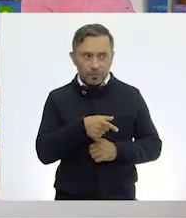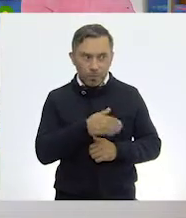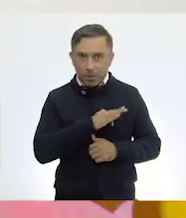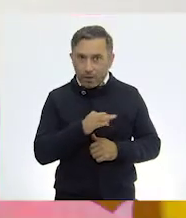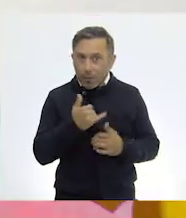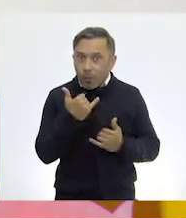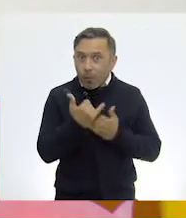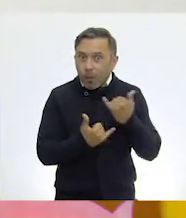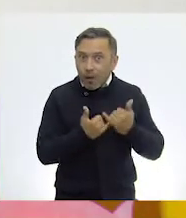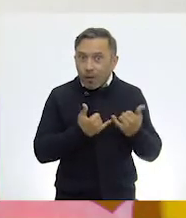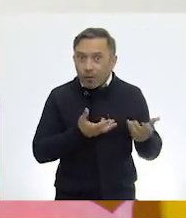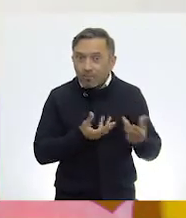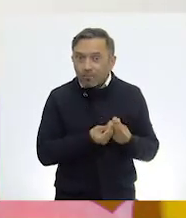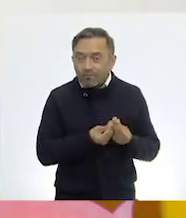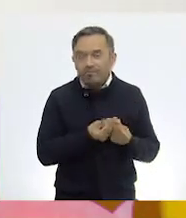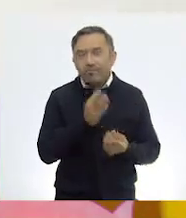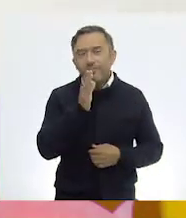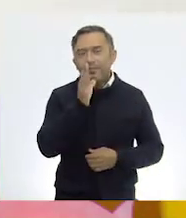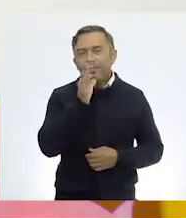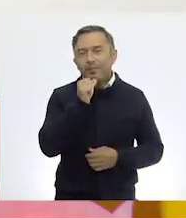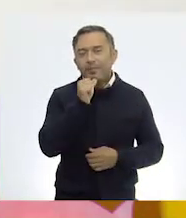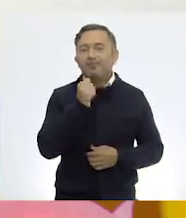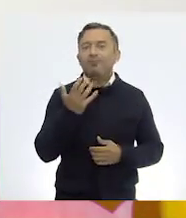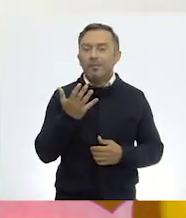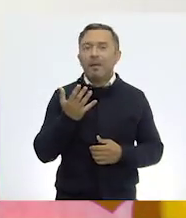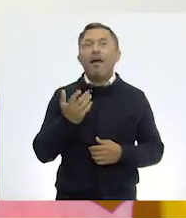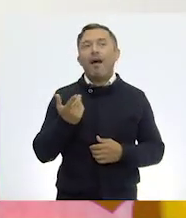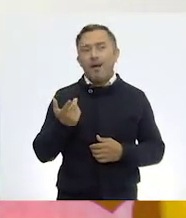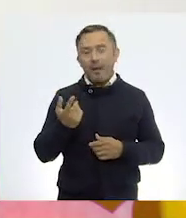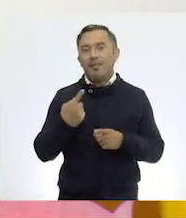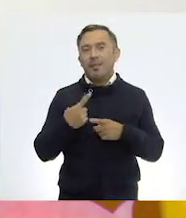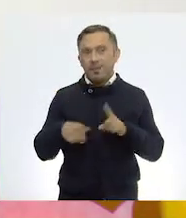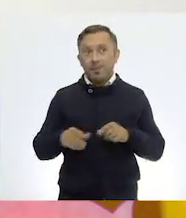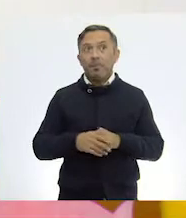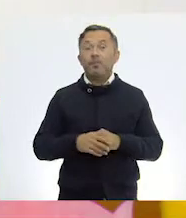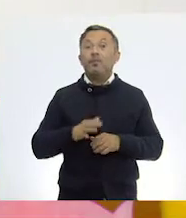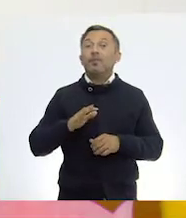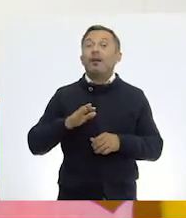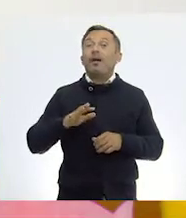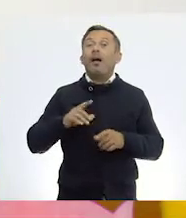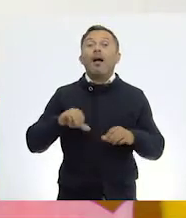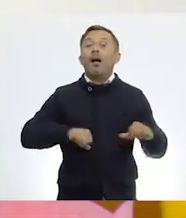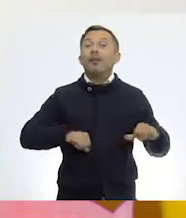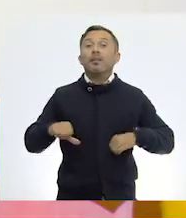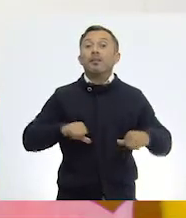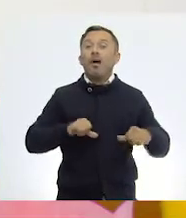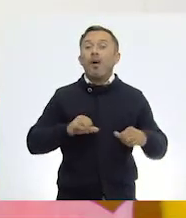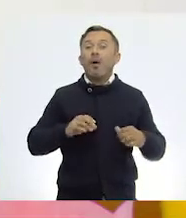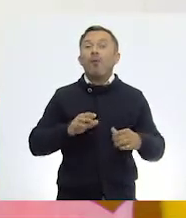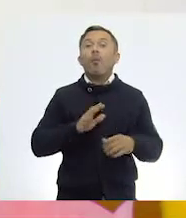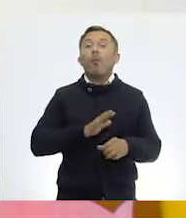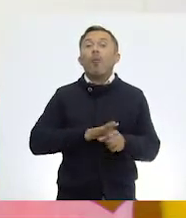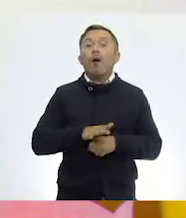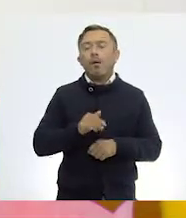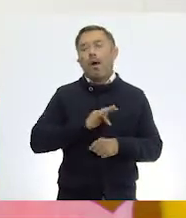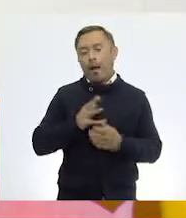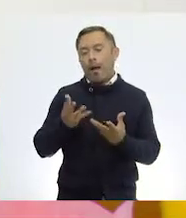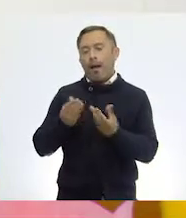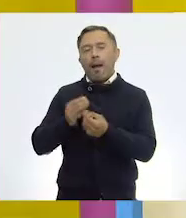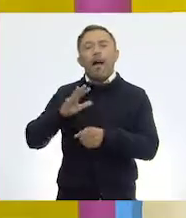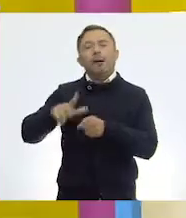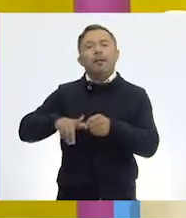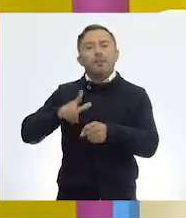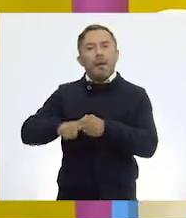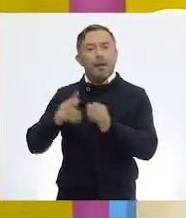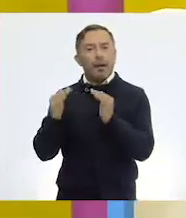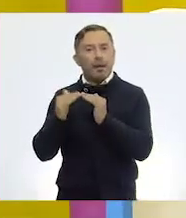podemos hacerlas con animales domésticos. Por lo tanto, voy a pegar esta palabra con actividades. Ok. ¿Tú qué palabra tienes, Ale?